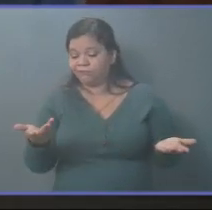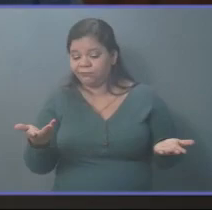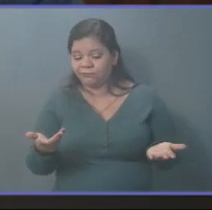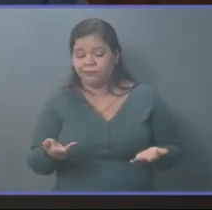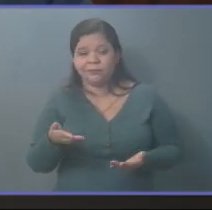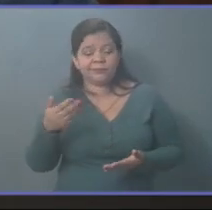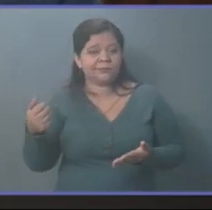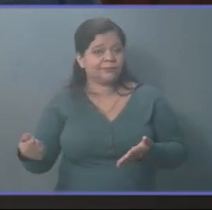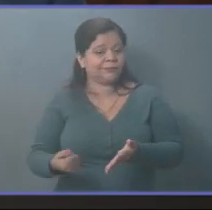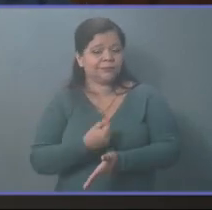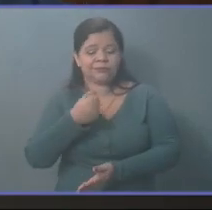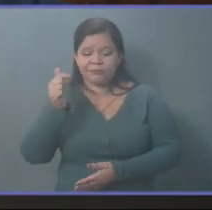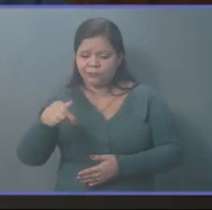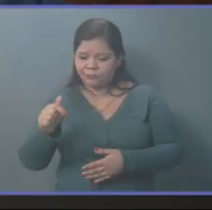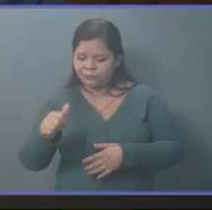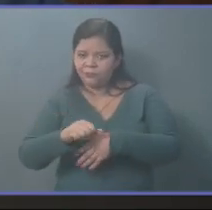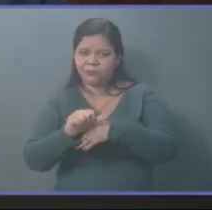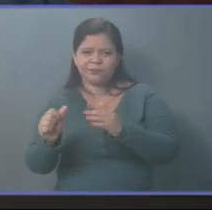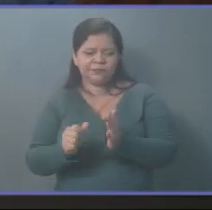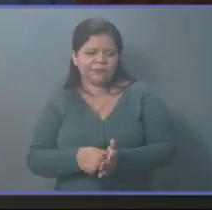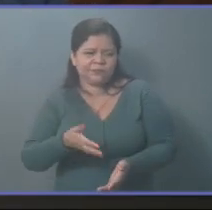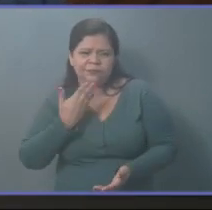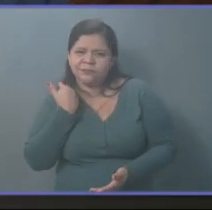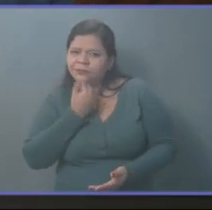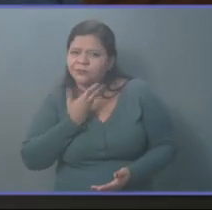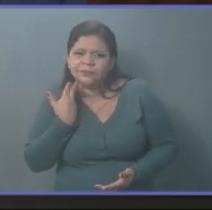pasa en este Pleno Legislativo.